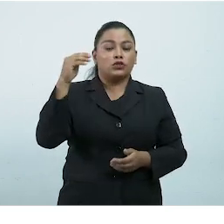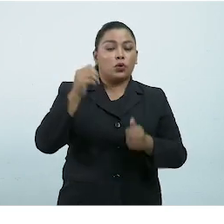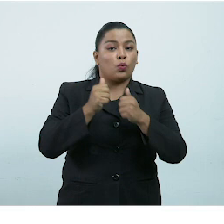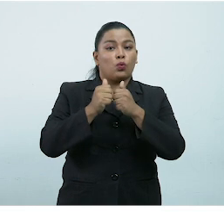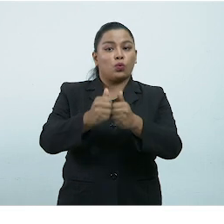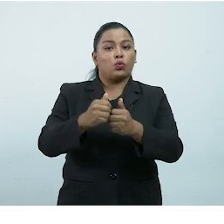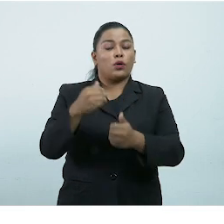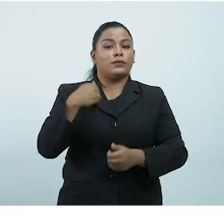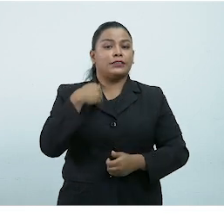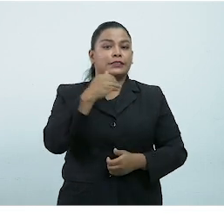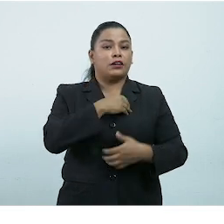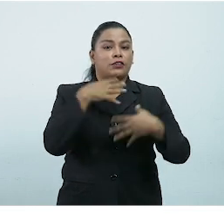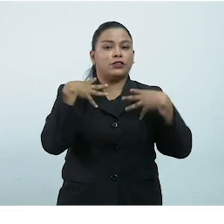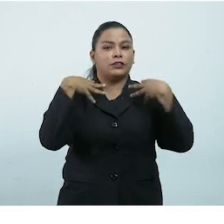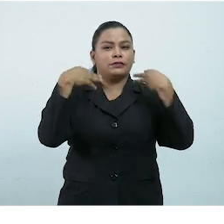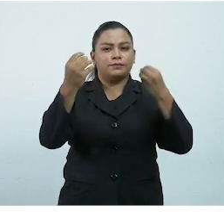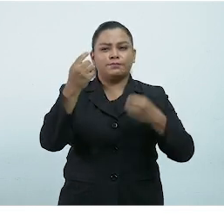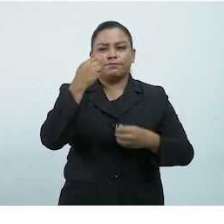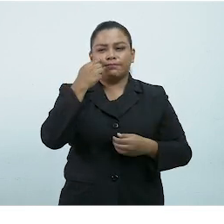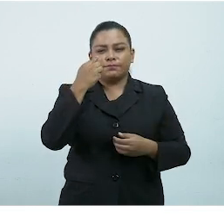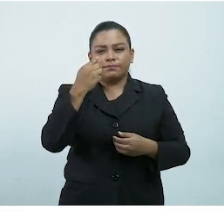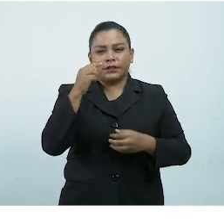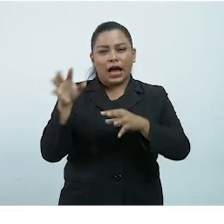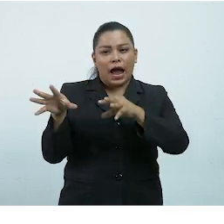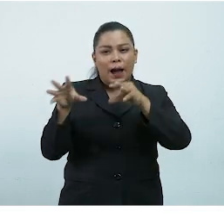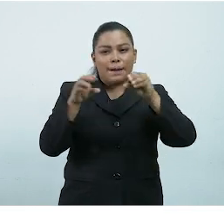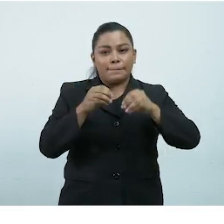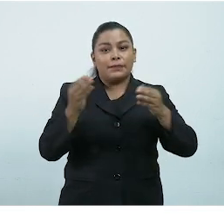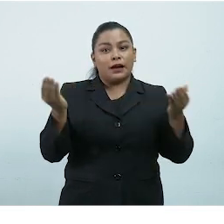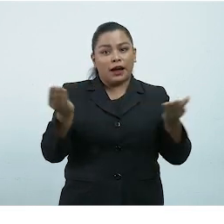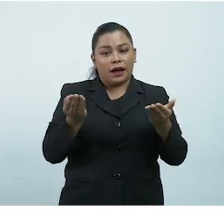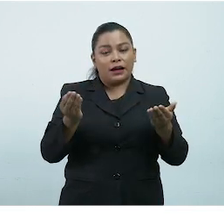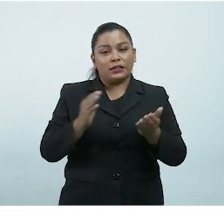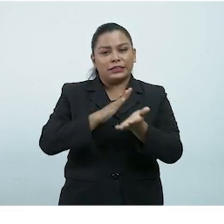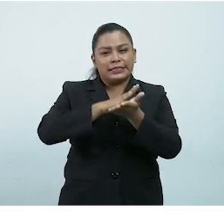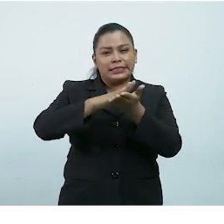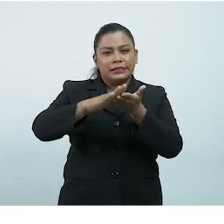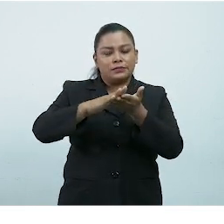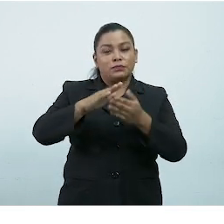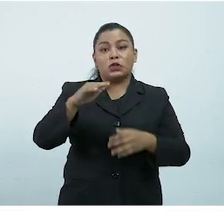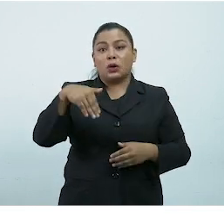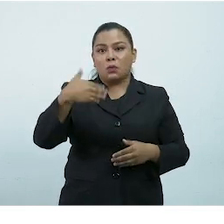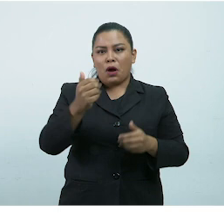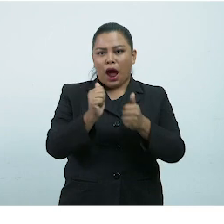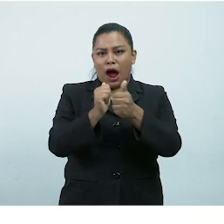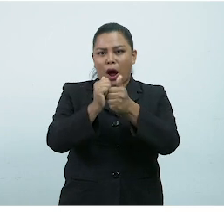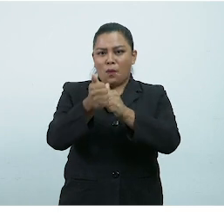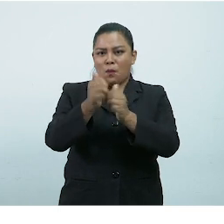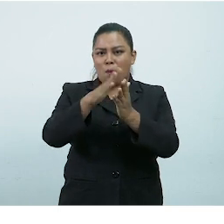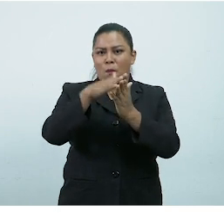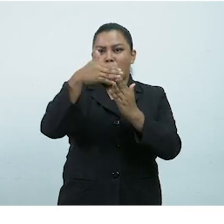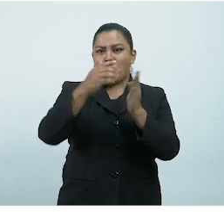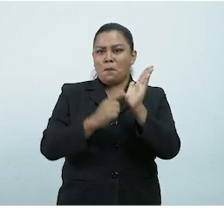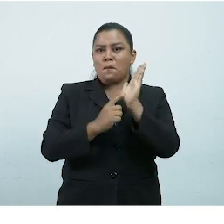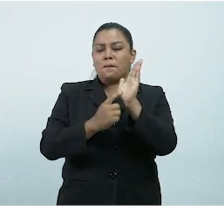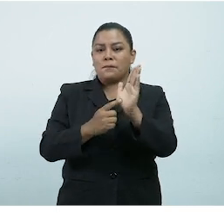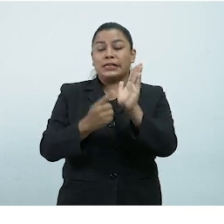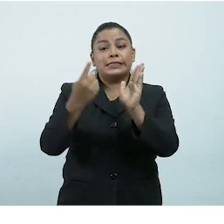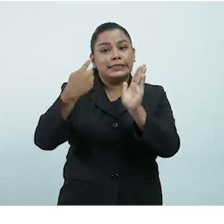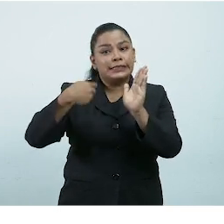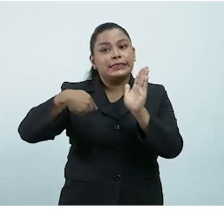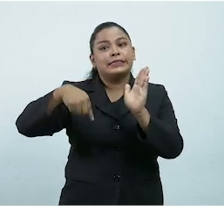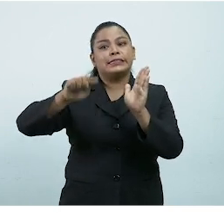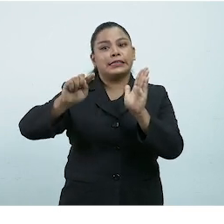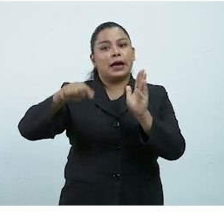Ministerio de Salud verificarán la aplicación de la institución Se aprueba el plan de reapertura, el cual se continúa